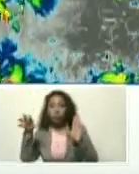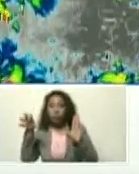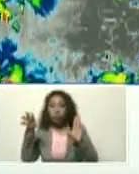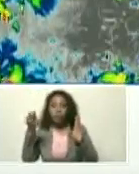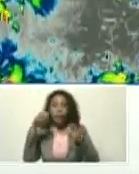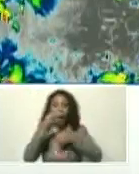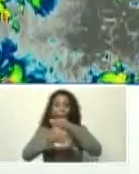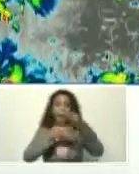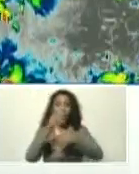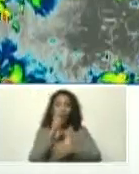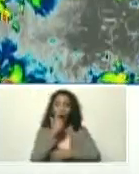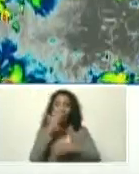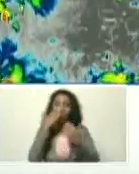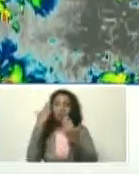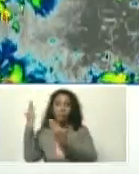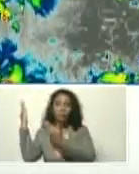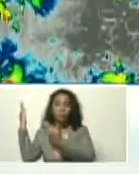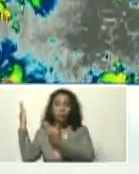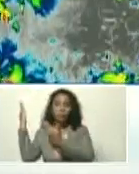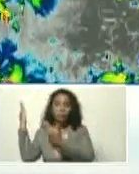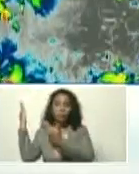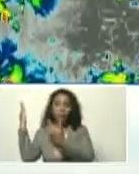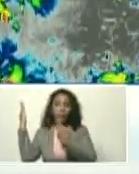sí, esa inestabilidad, atmosférica,